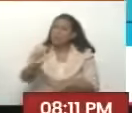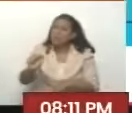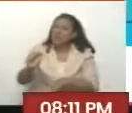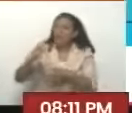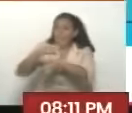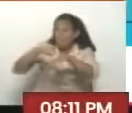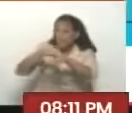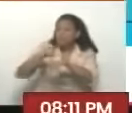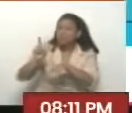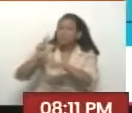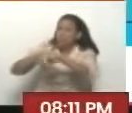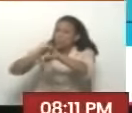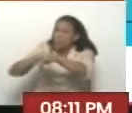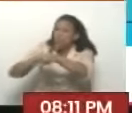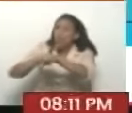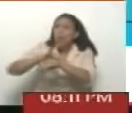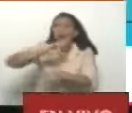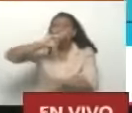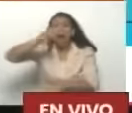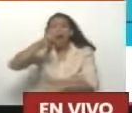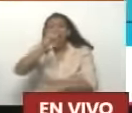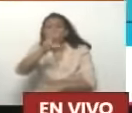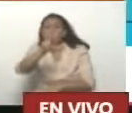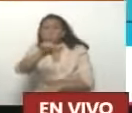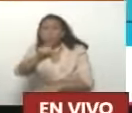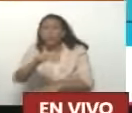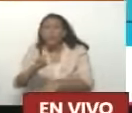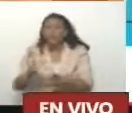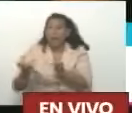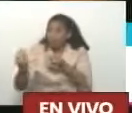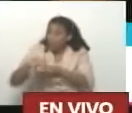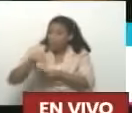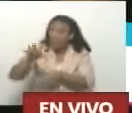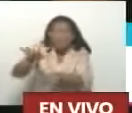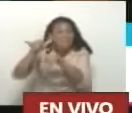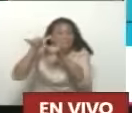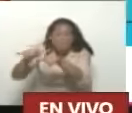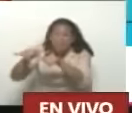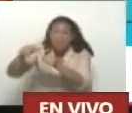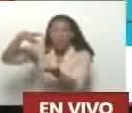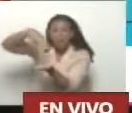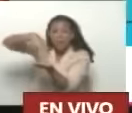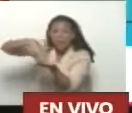Ministro Y le dije a Guy Vamos a atrevernos A hacer esto En el país